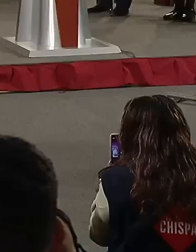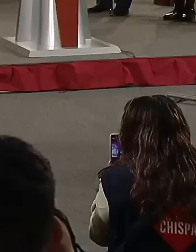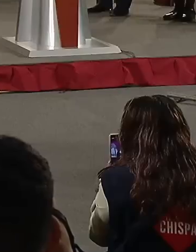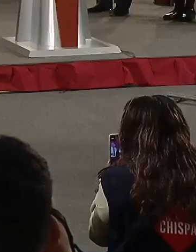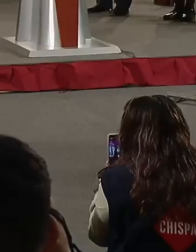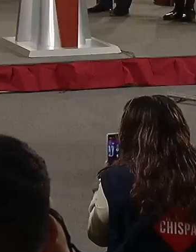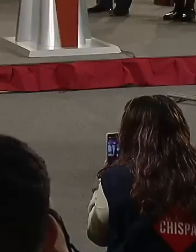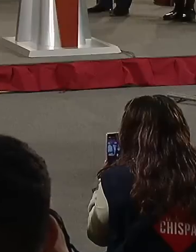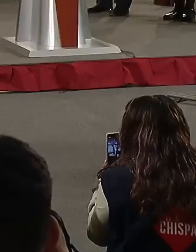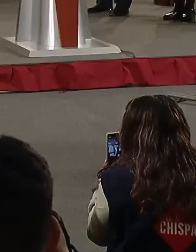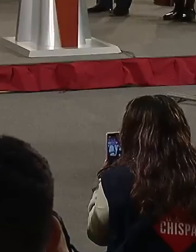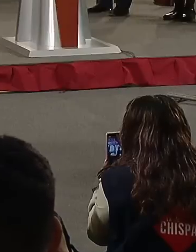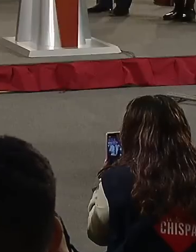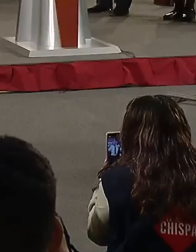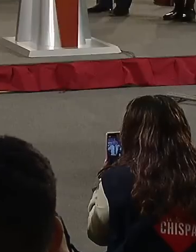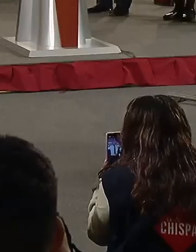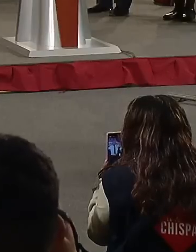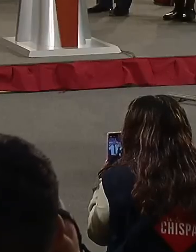Muchas gracias.